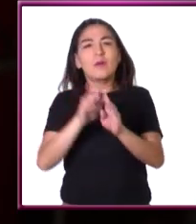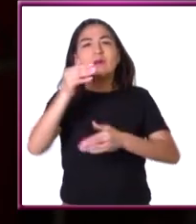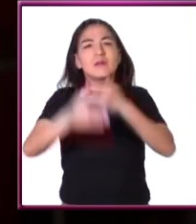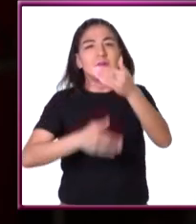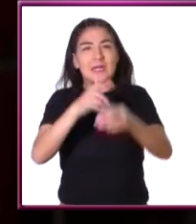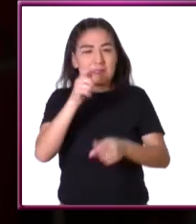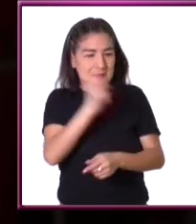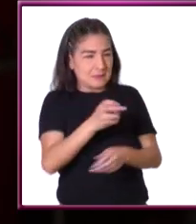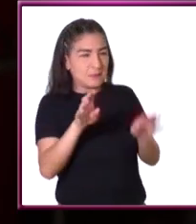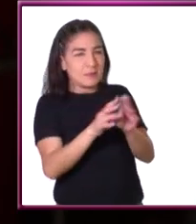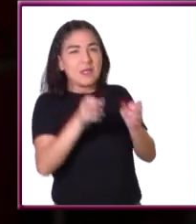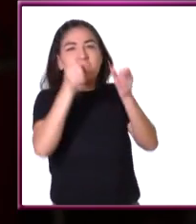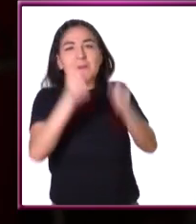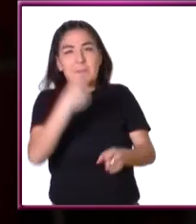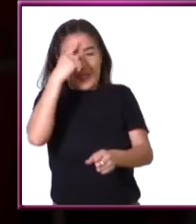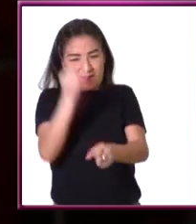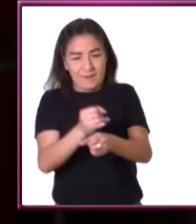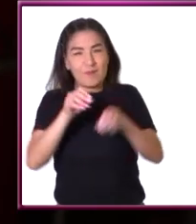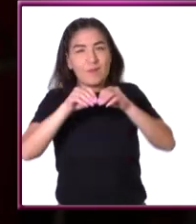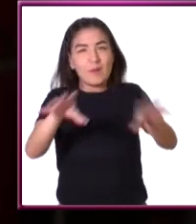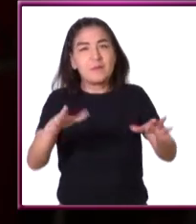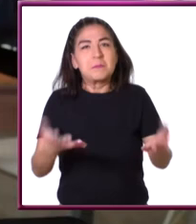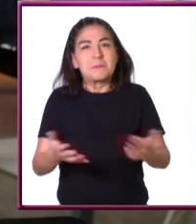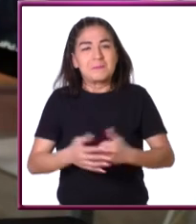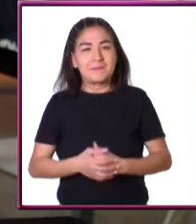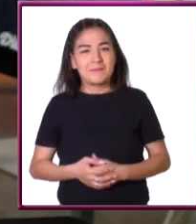los que rebuspecen así como la seguridad informática?